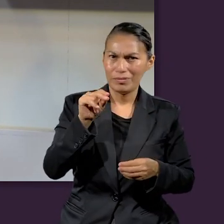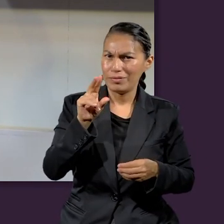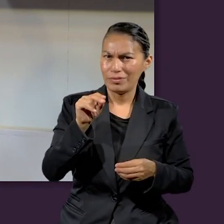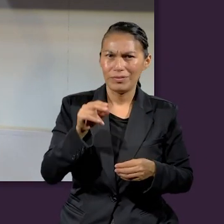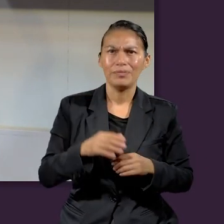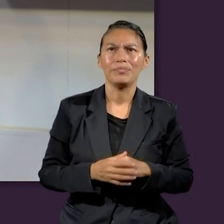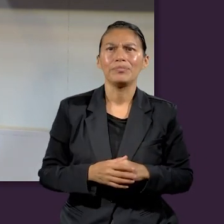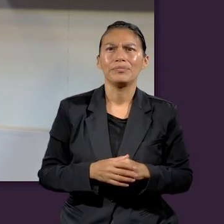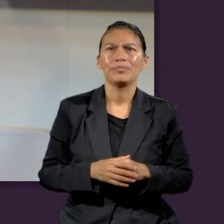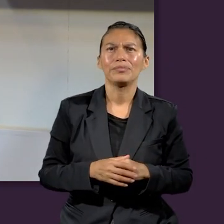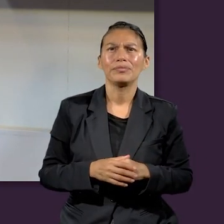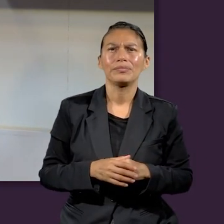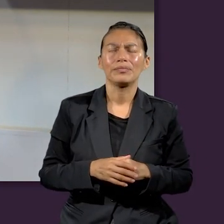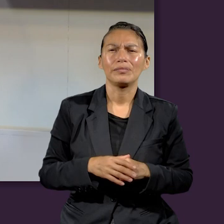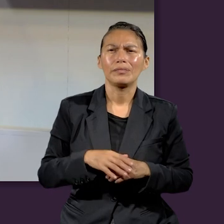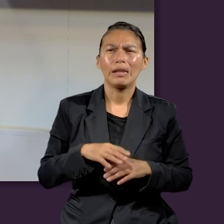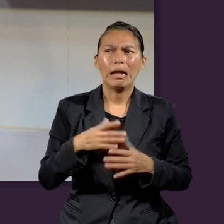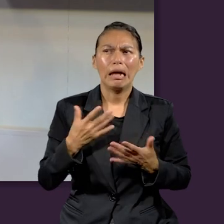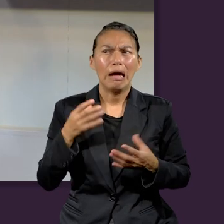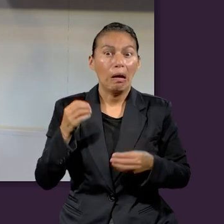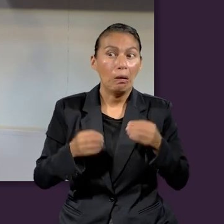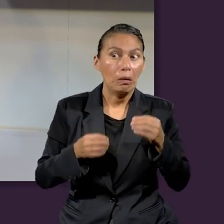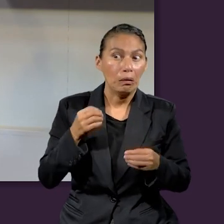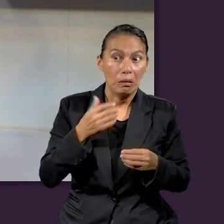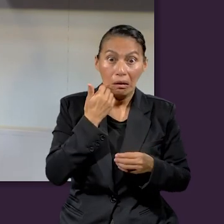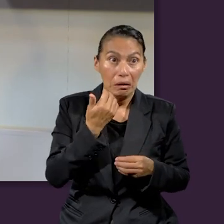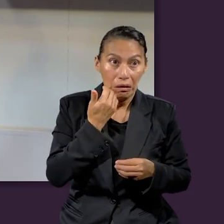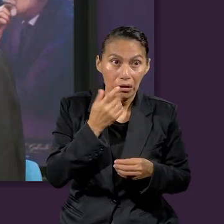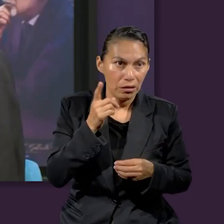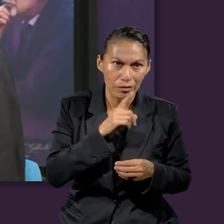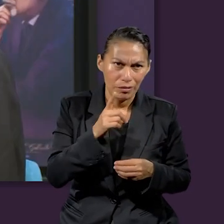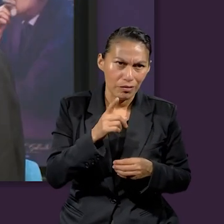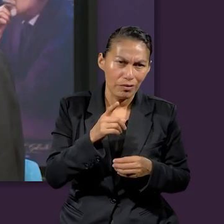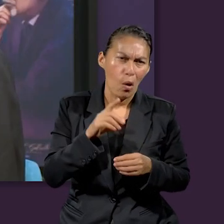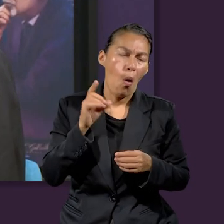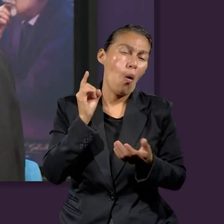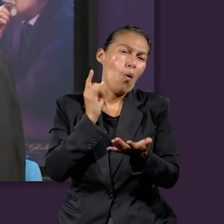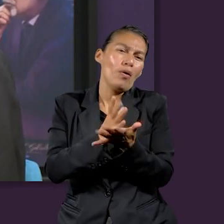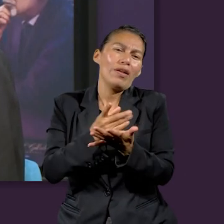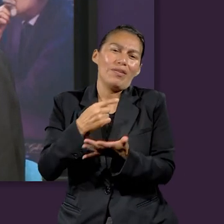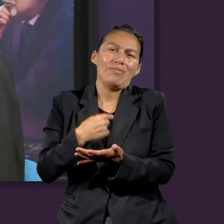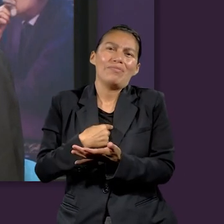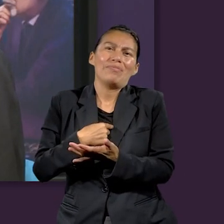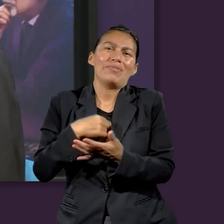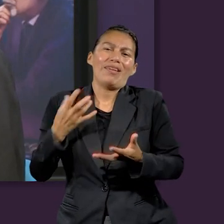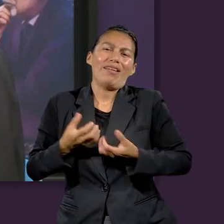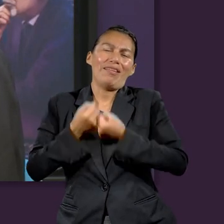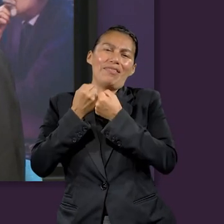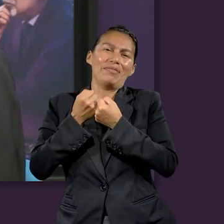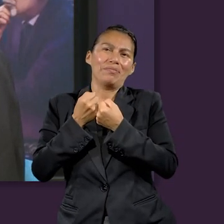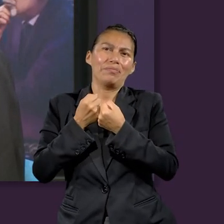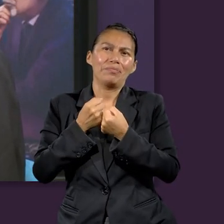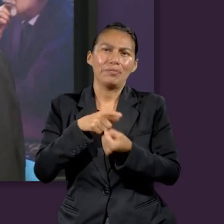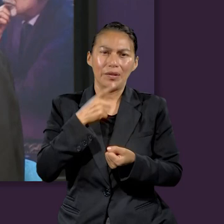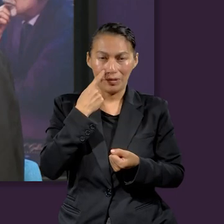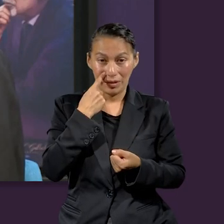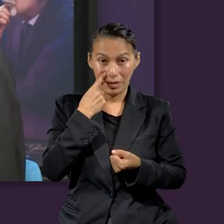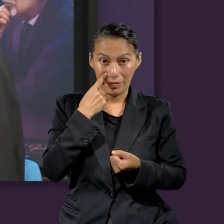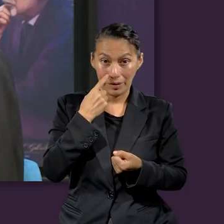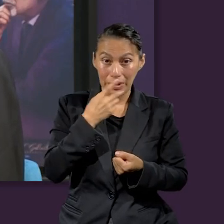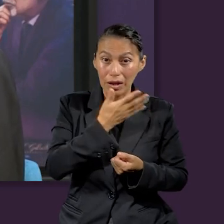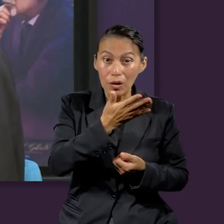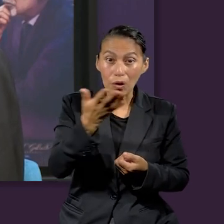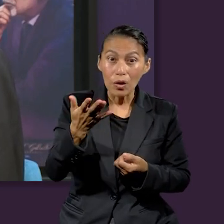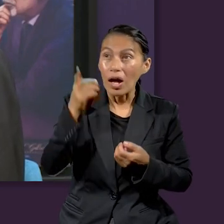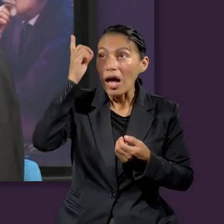Normalmente hablamos de juicio y nadie quiere hacerlo, ¿no? A menos que, como dijimos al principio, sea para vindicación propia, ¿no? Pero aquí nos